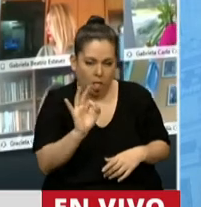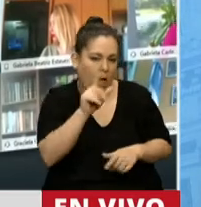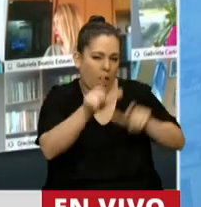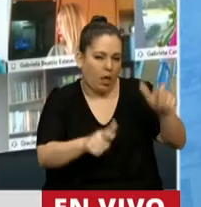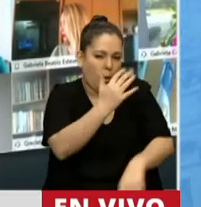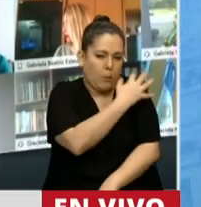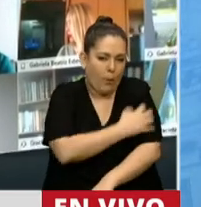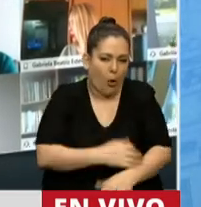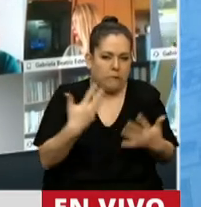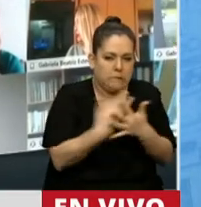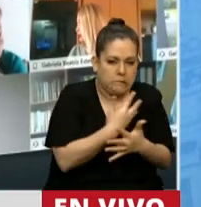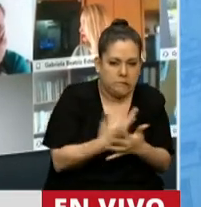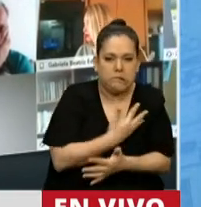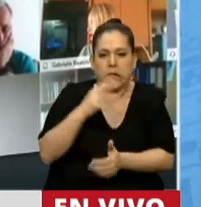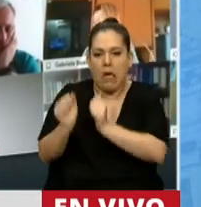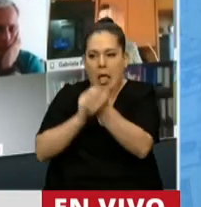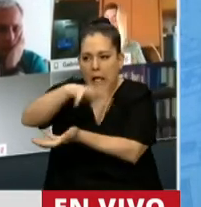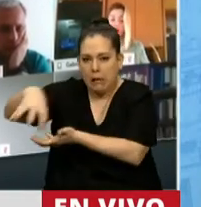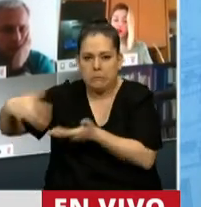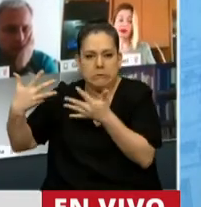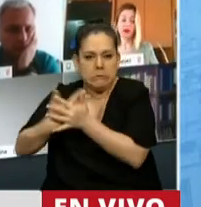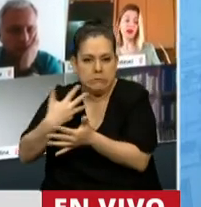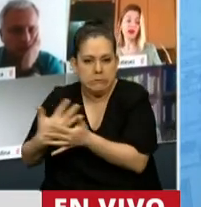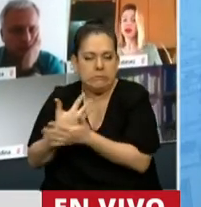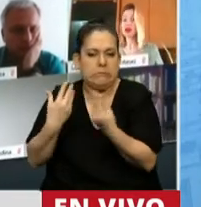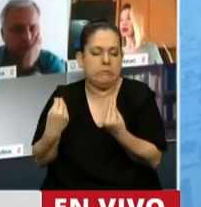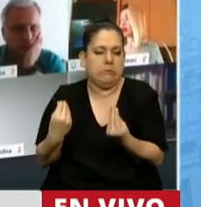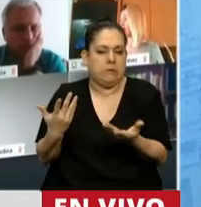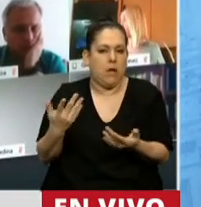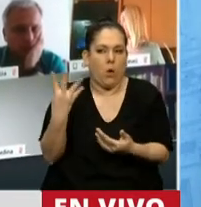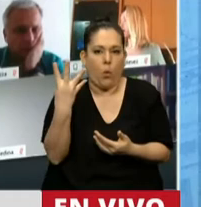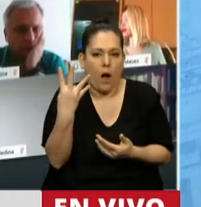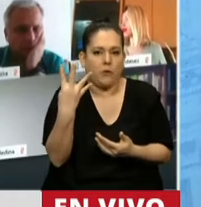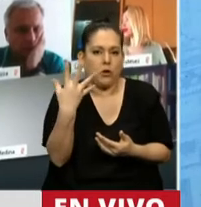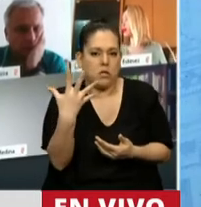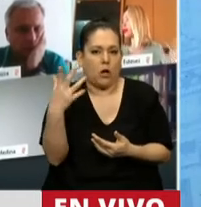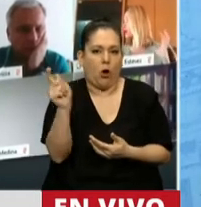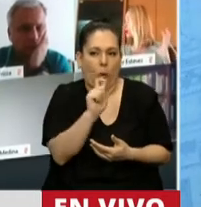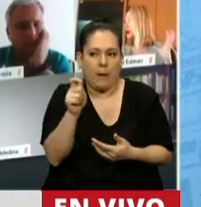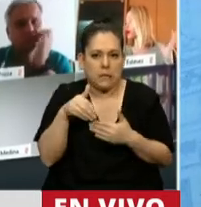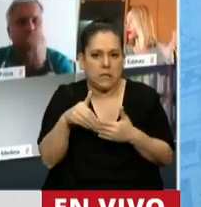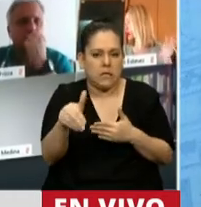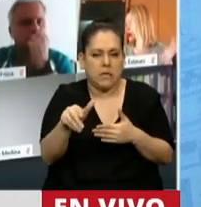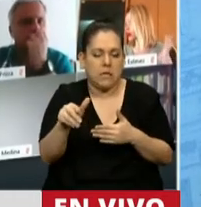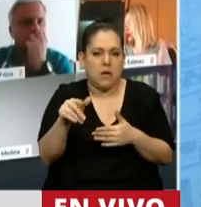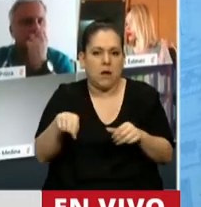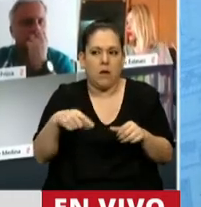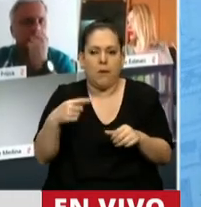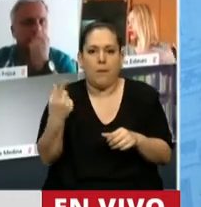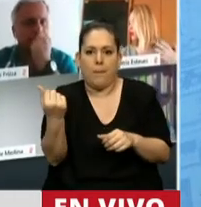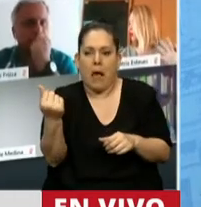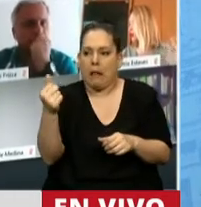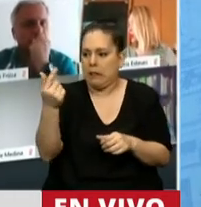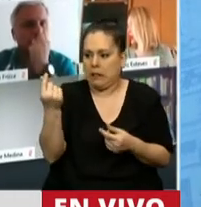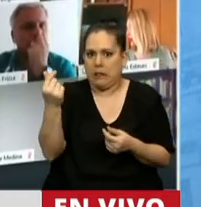sobre todo pymes, sin espaldas para resistir 4 o 5 meses, no sé cuántos serán, sin poder llevar un peso a sus casas.